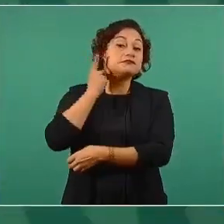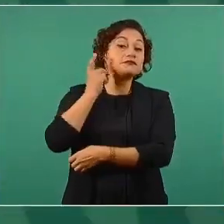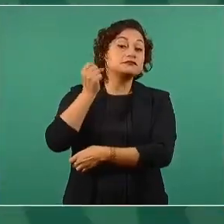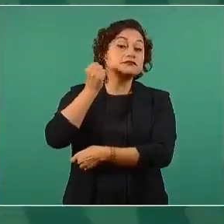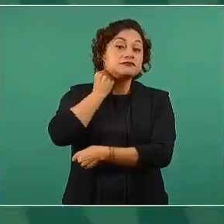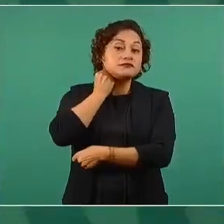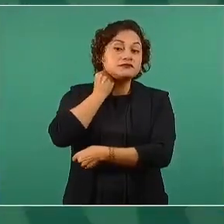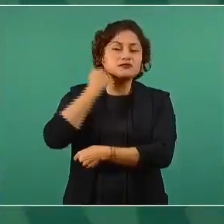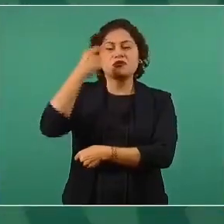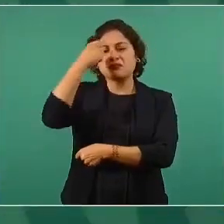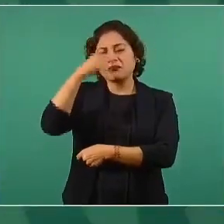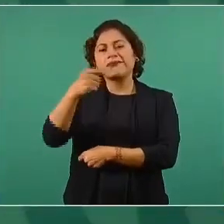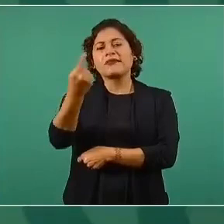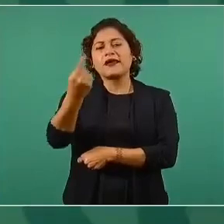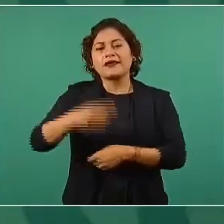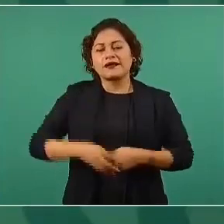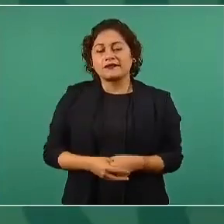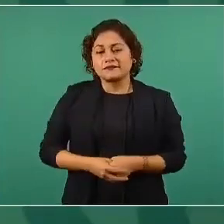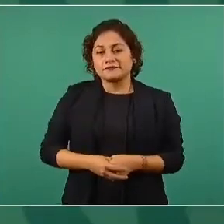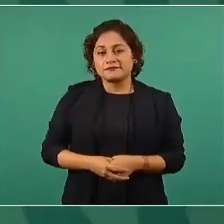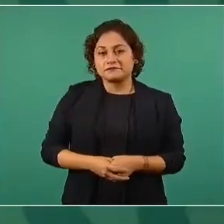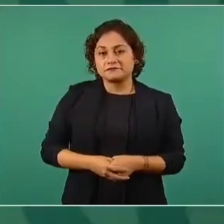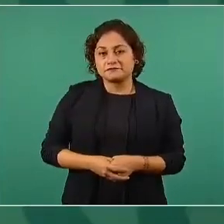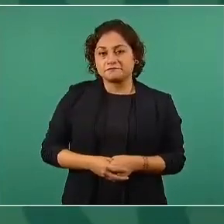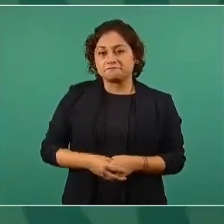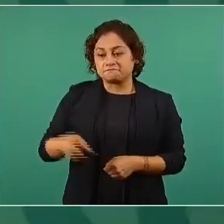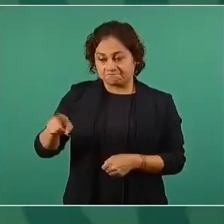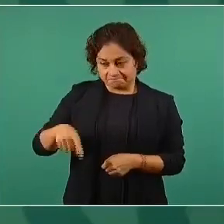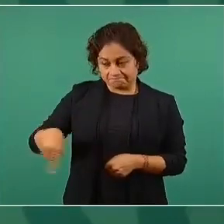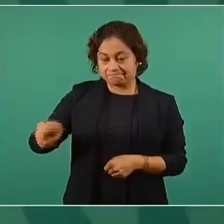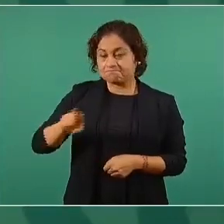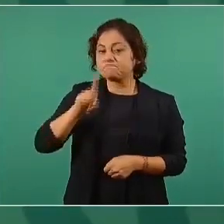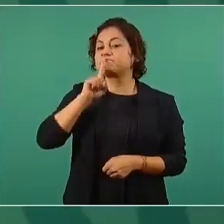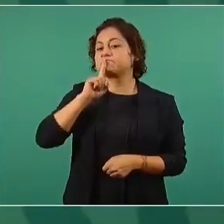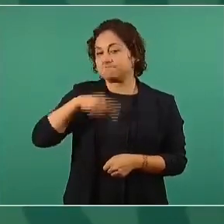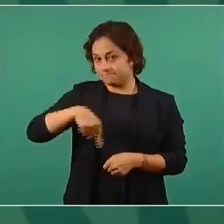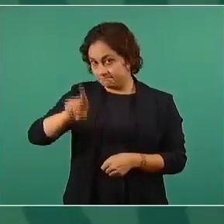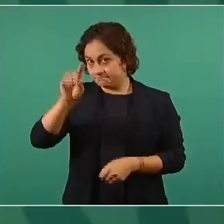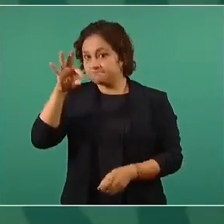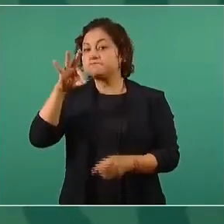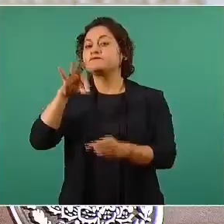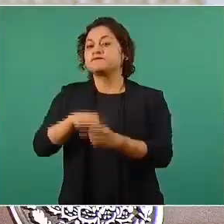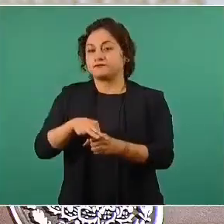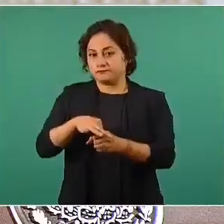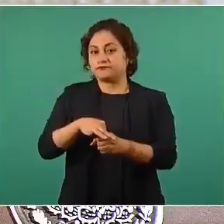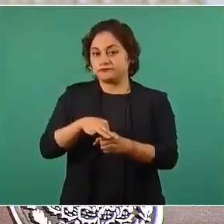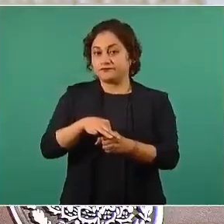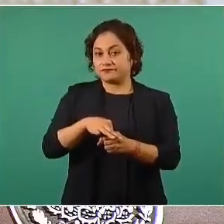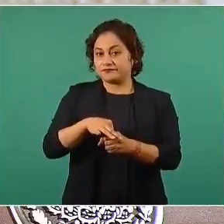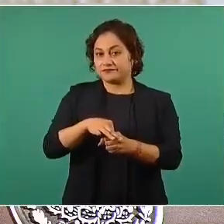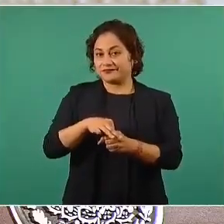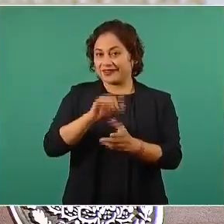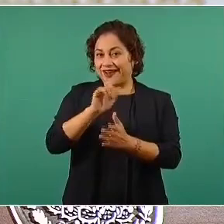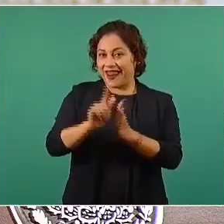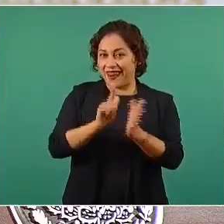para que votaran por la llamada reforma energética por la privatización